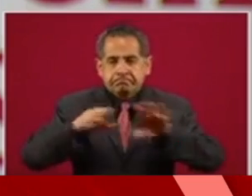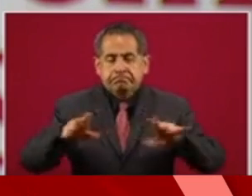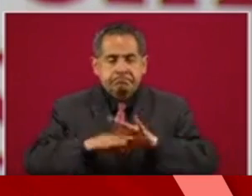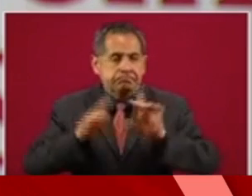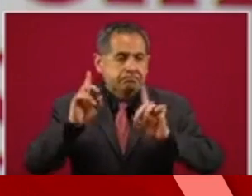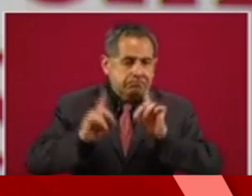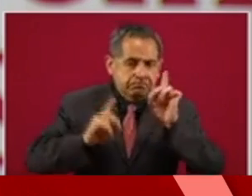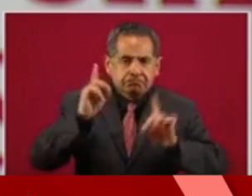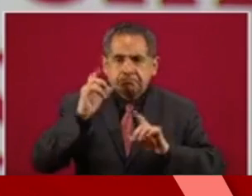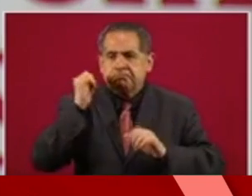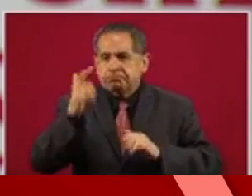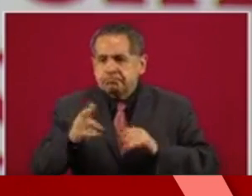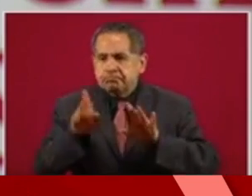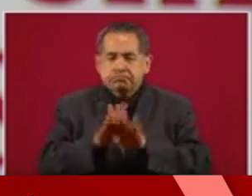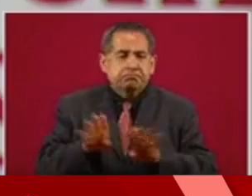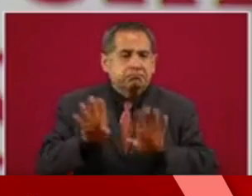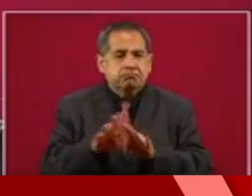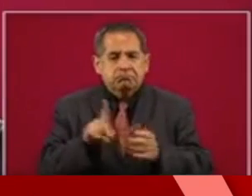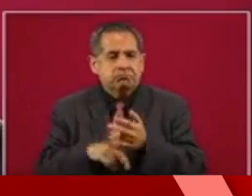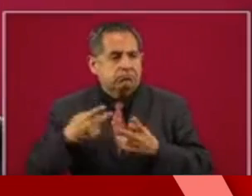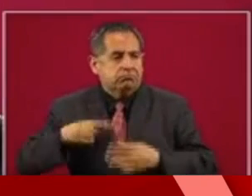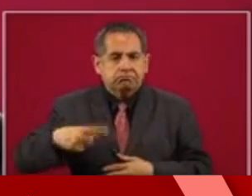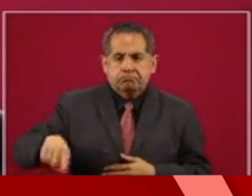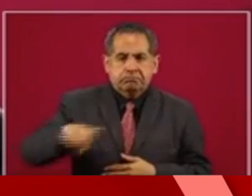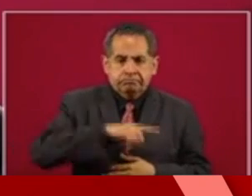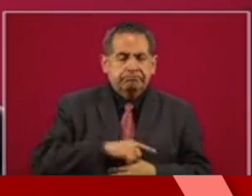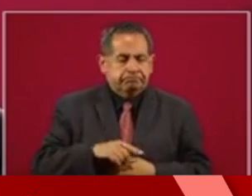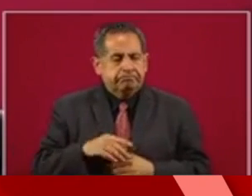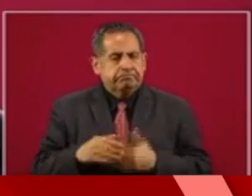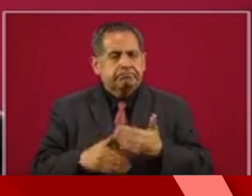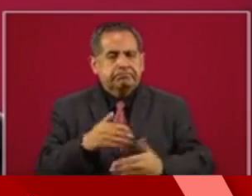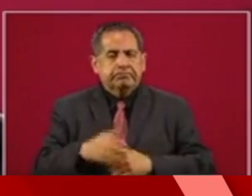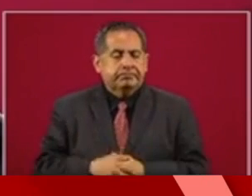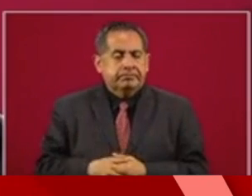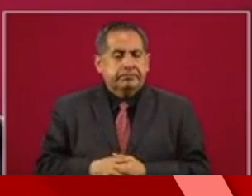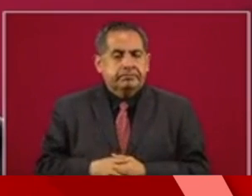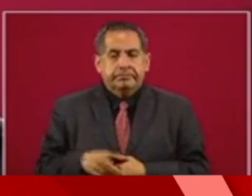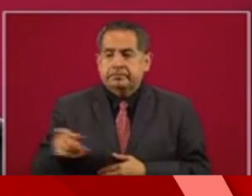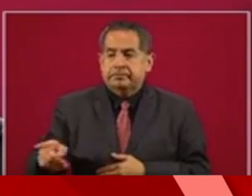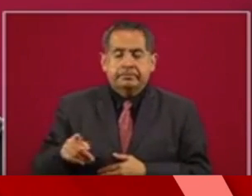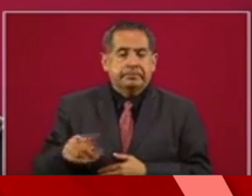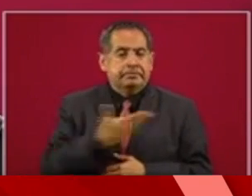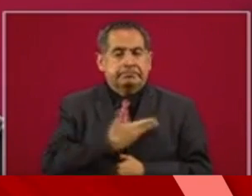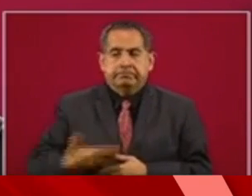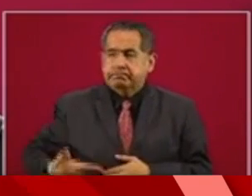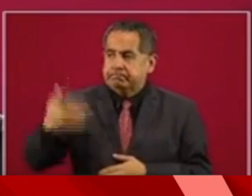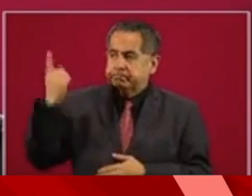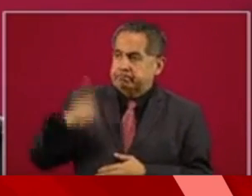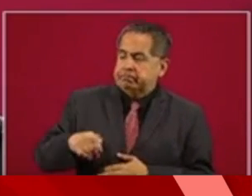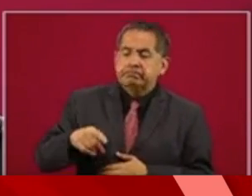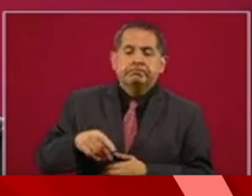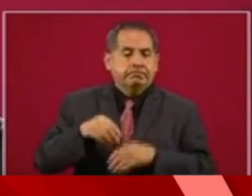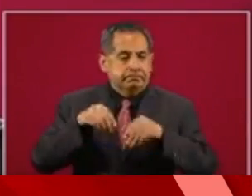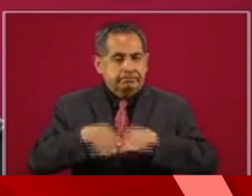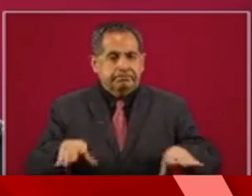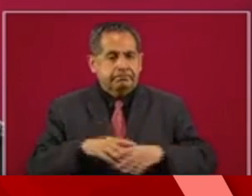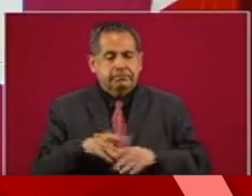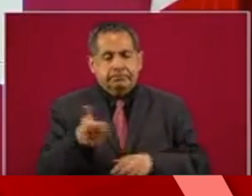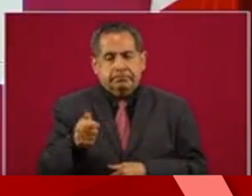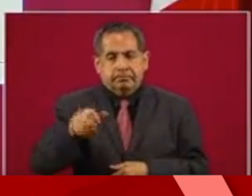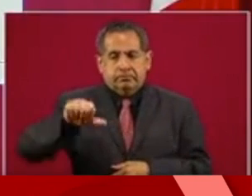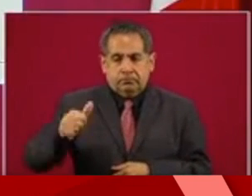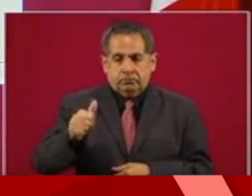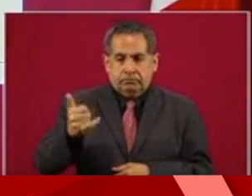sobre el regreso a clases de toda la ciudadanía por instrucciones del CEP Presidente en los canales 11 y